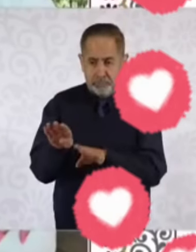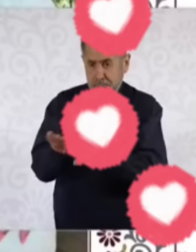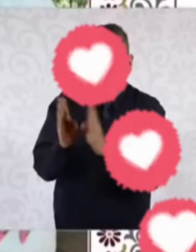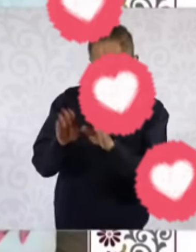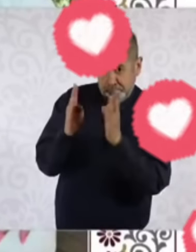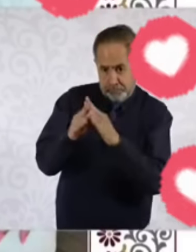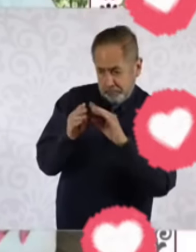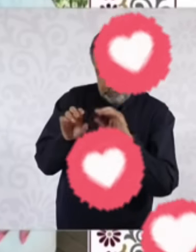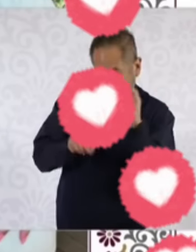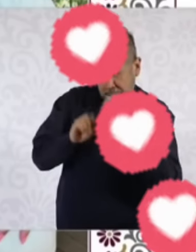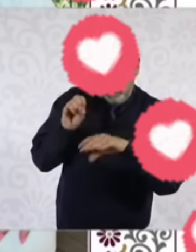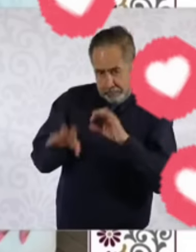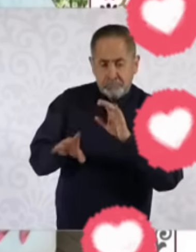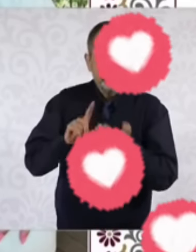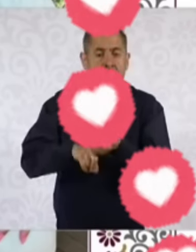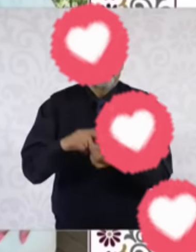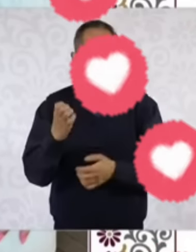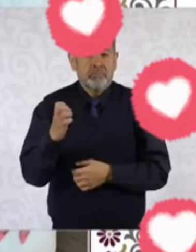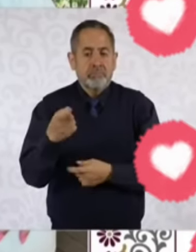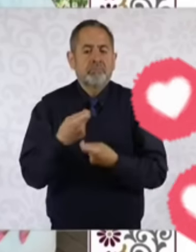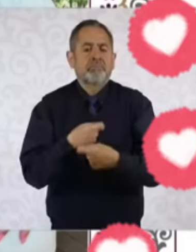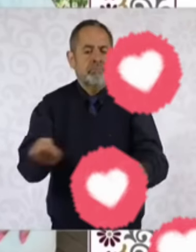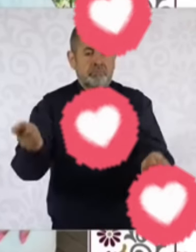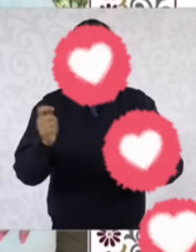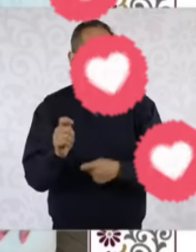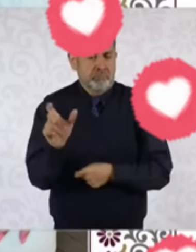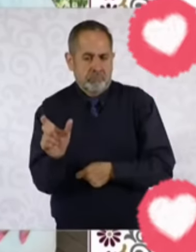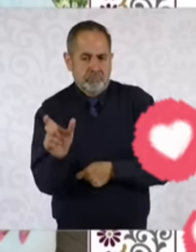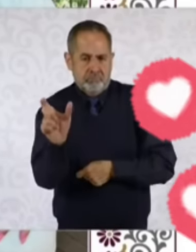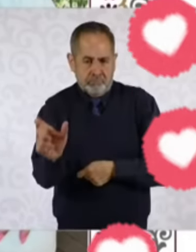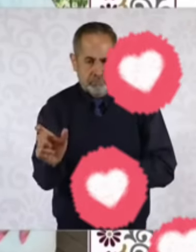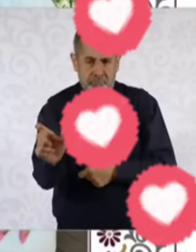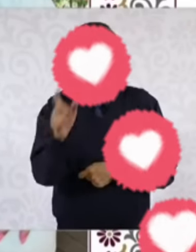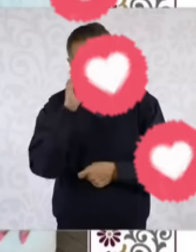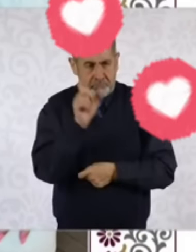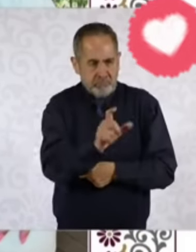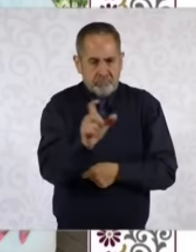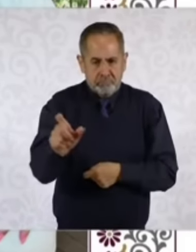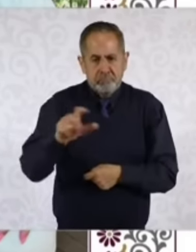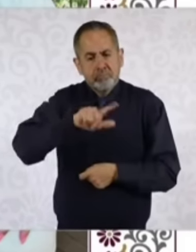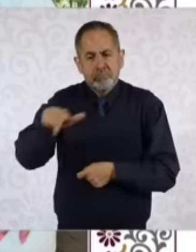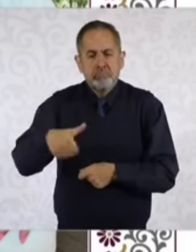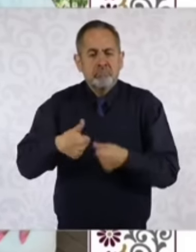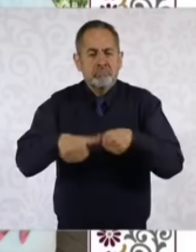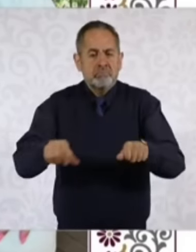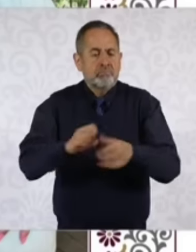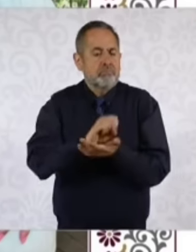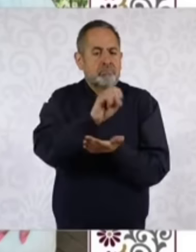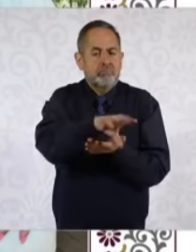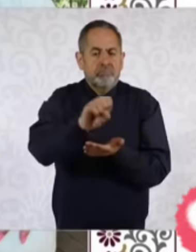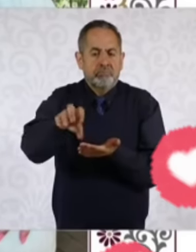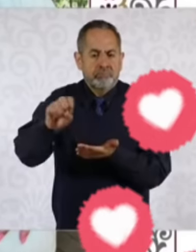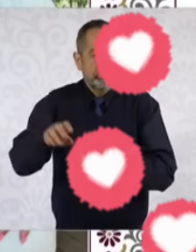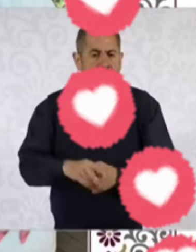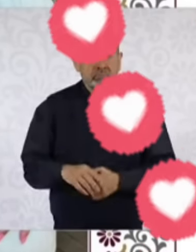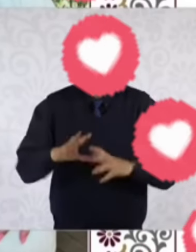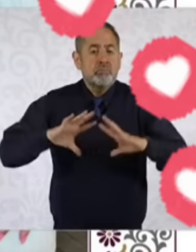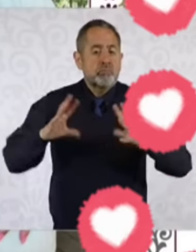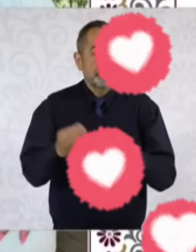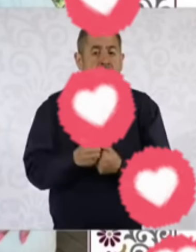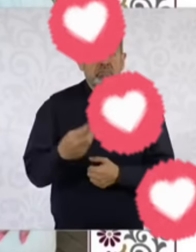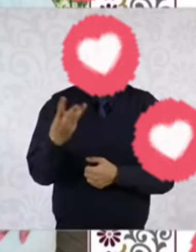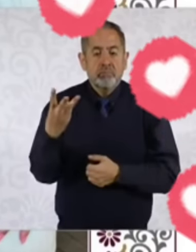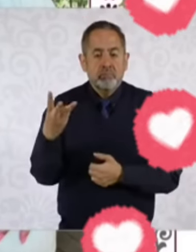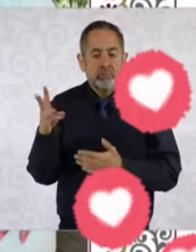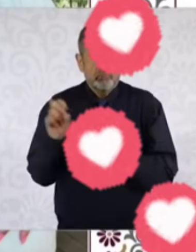entregando las primeras tarjetas e iniciando las dispersiones. Adelante. Bueno, el monto de la pensión es de tres mil pesos